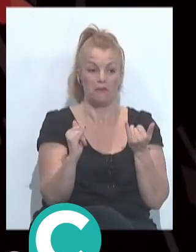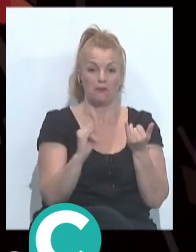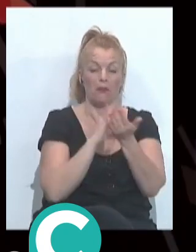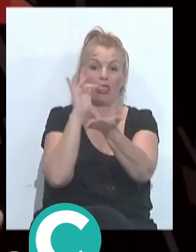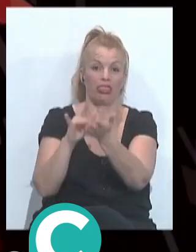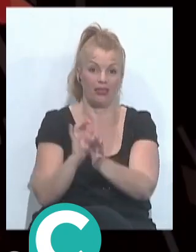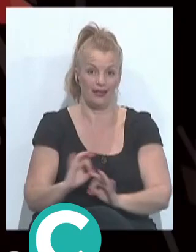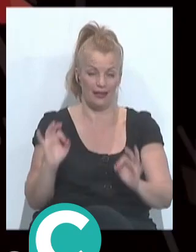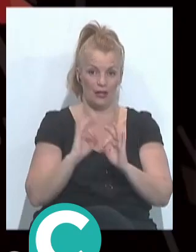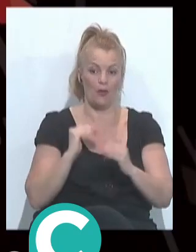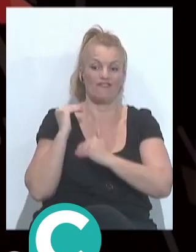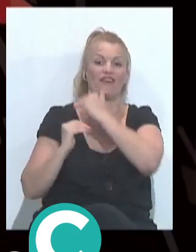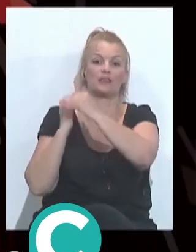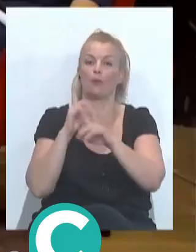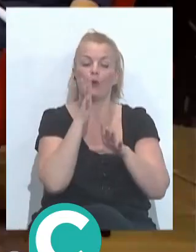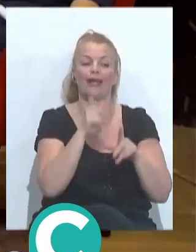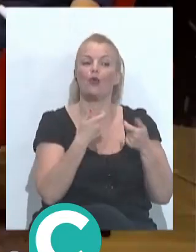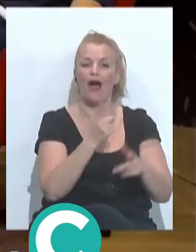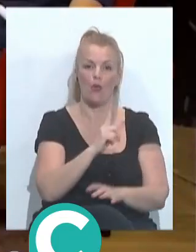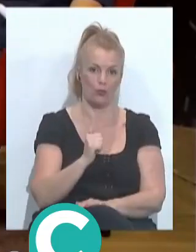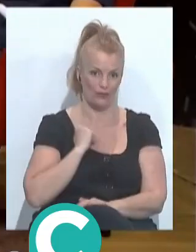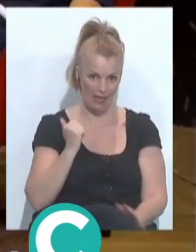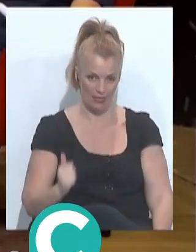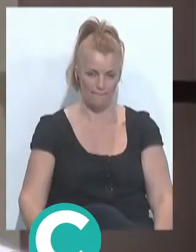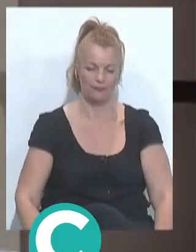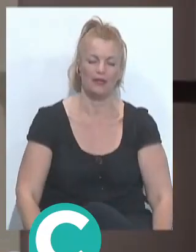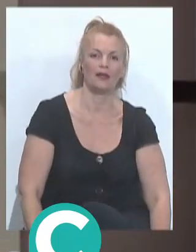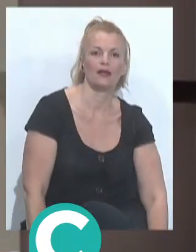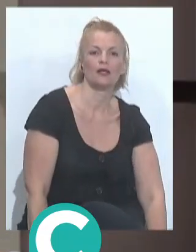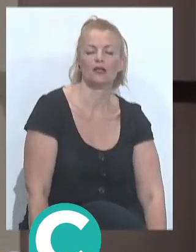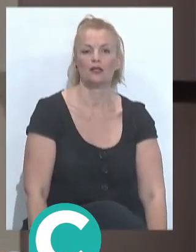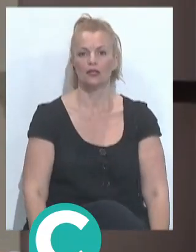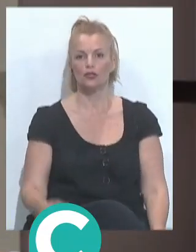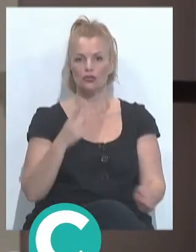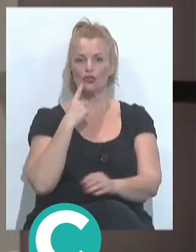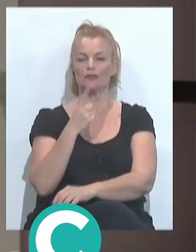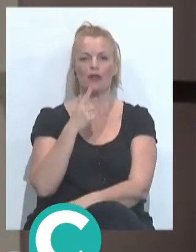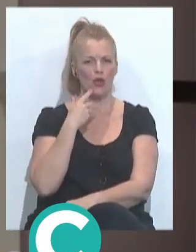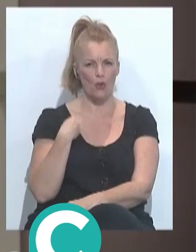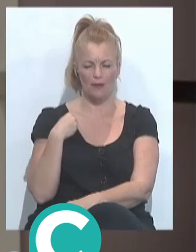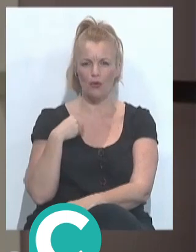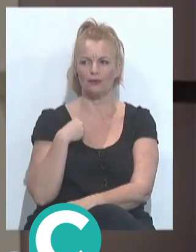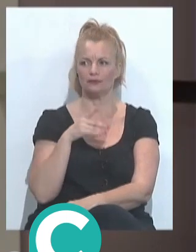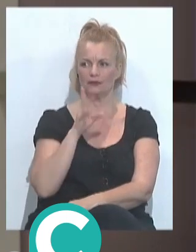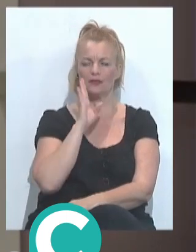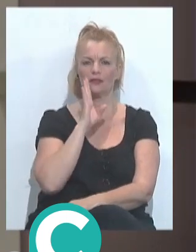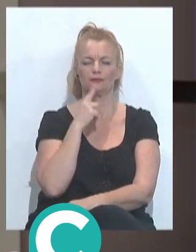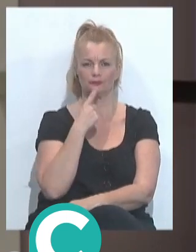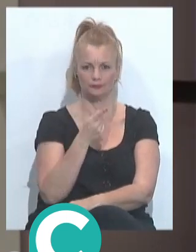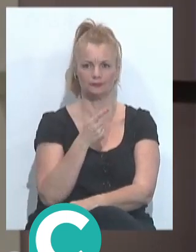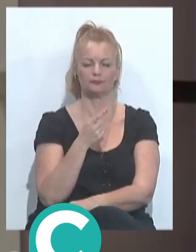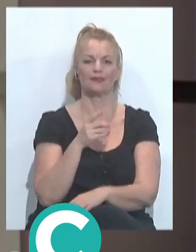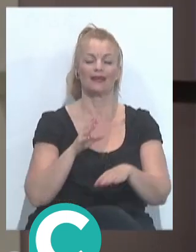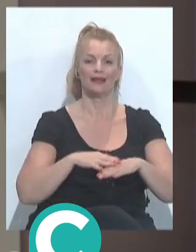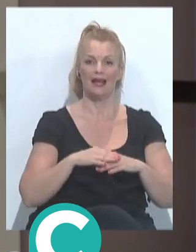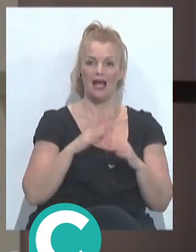nada porque, bueno, porque... Yo es que en ese aspecto siempre digo lo mismo, y ahora entraremos seguramente a hablar